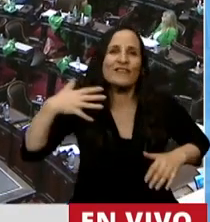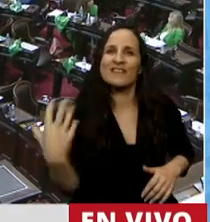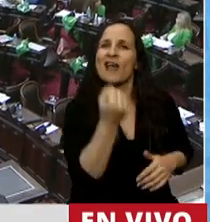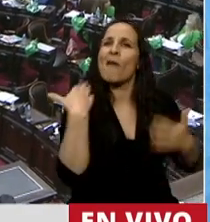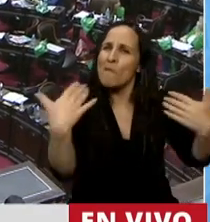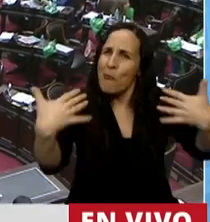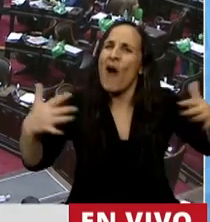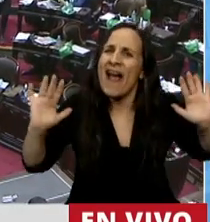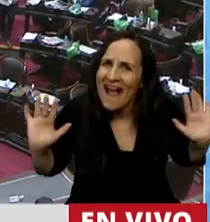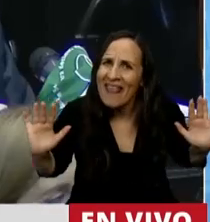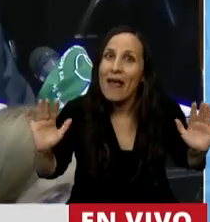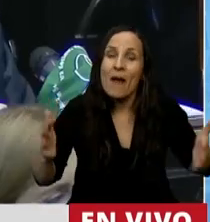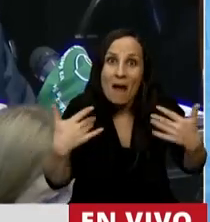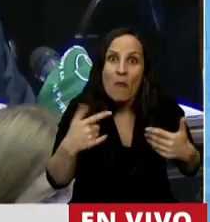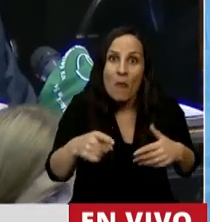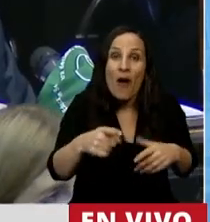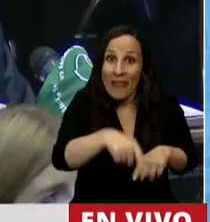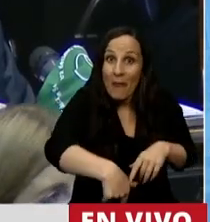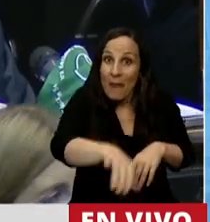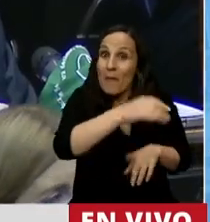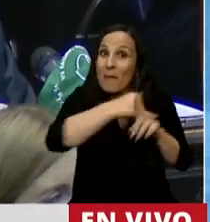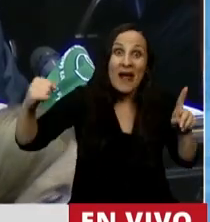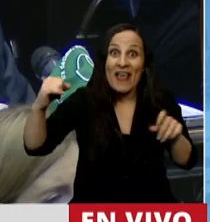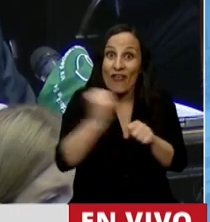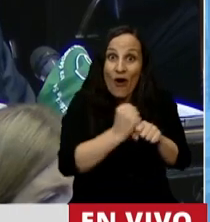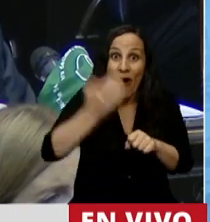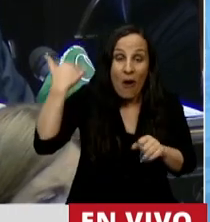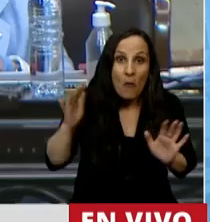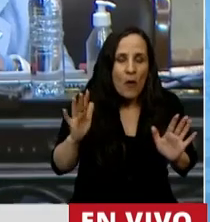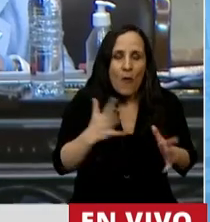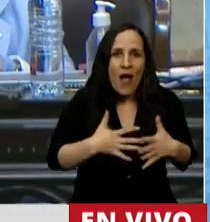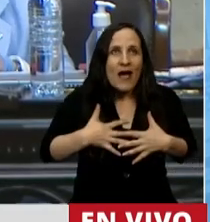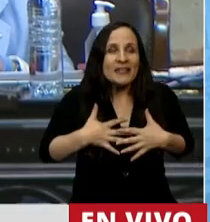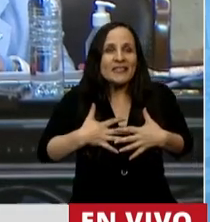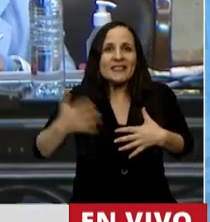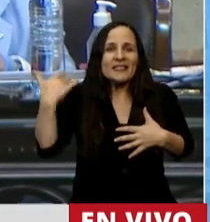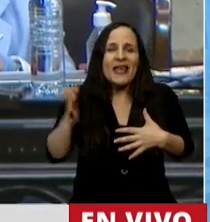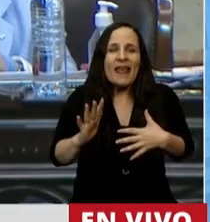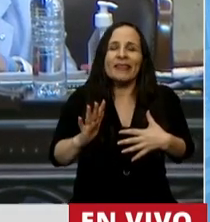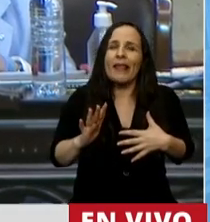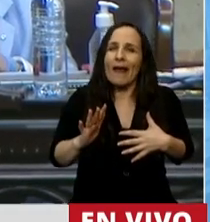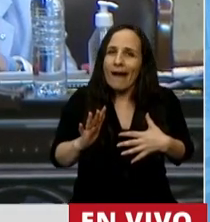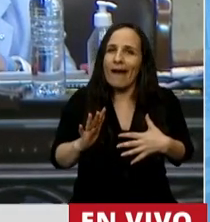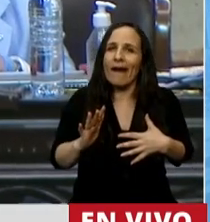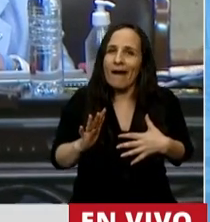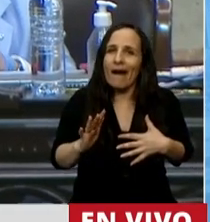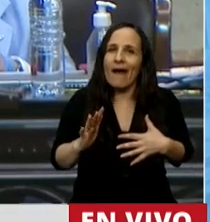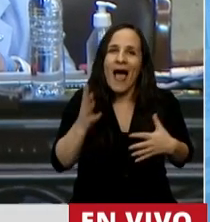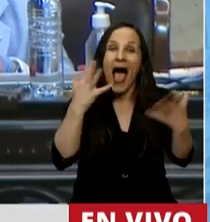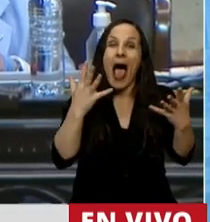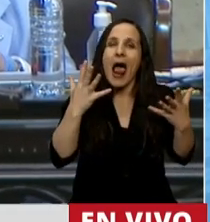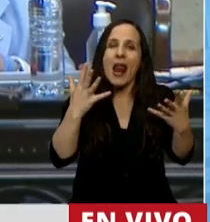hacer la posibilidad real en esa media sanción, nosotras sentimos que había ocurrido algo,